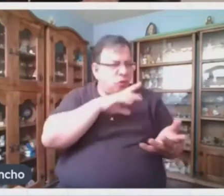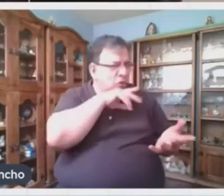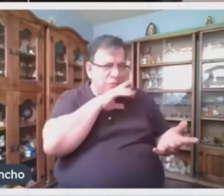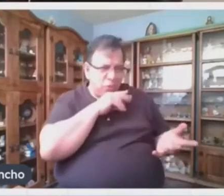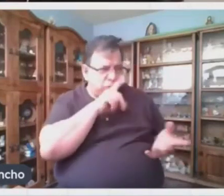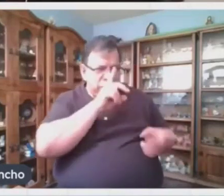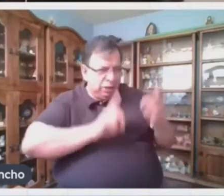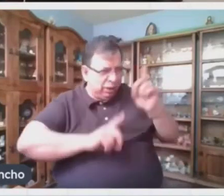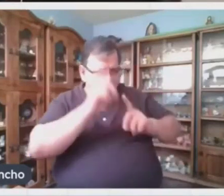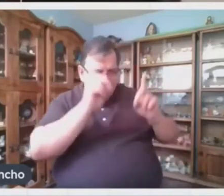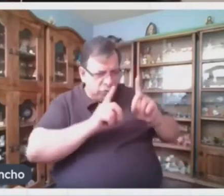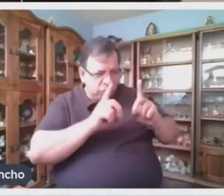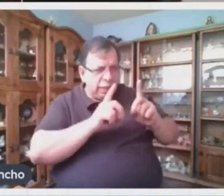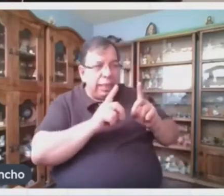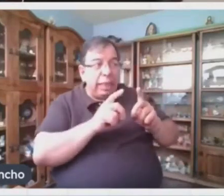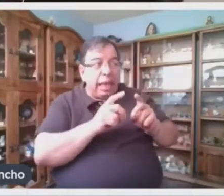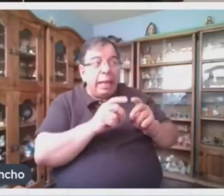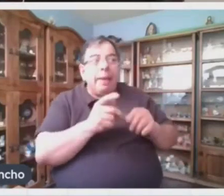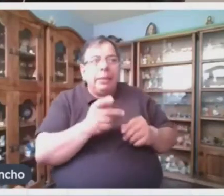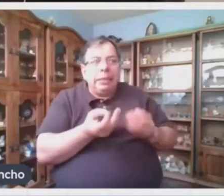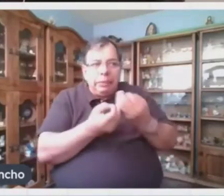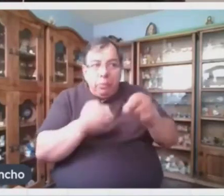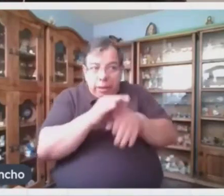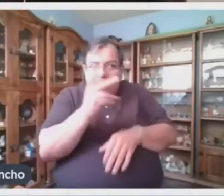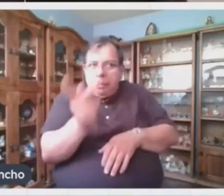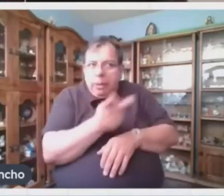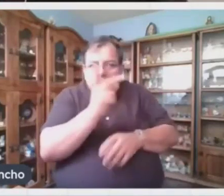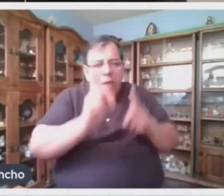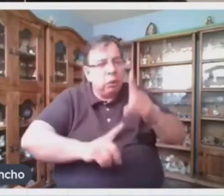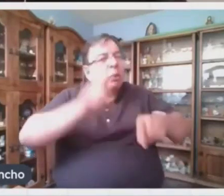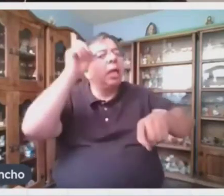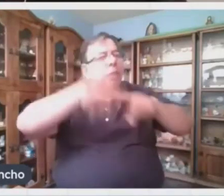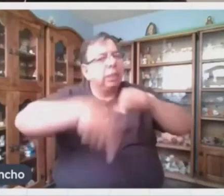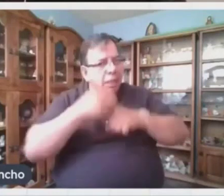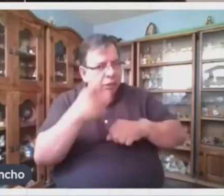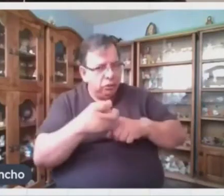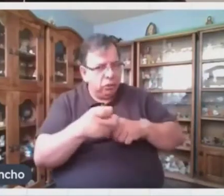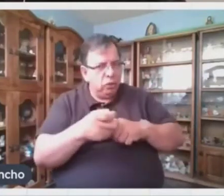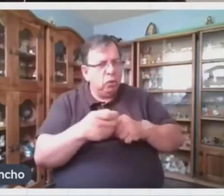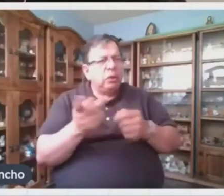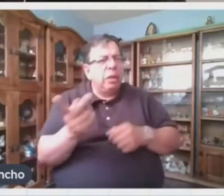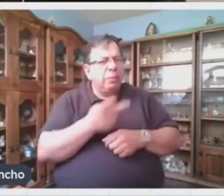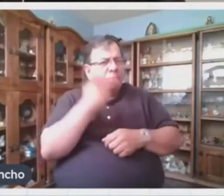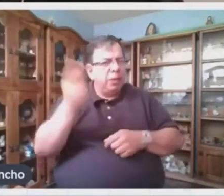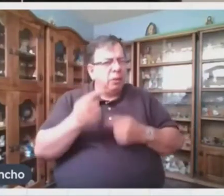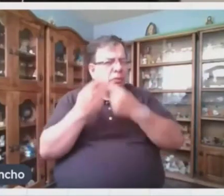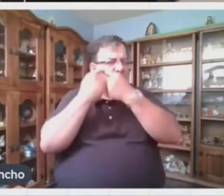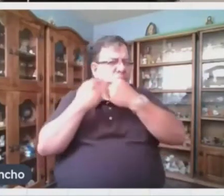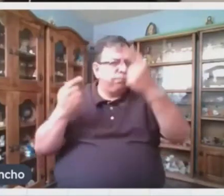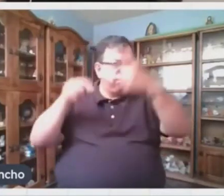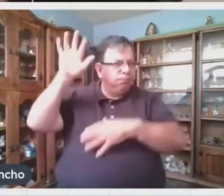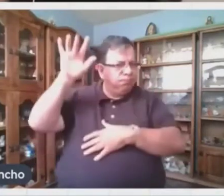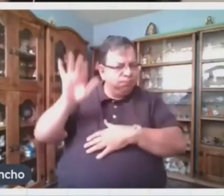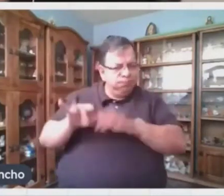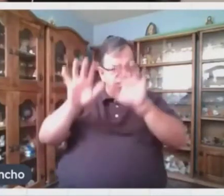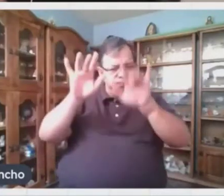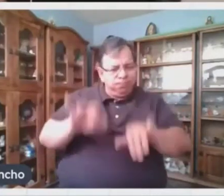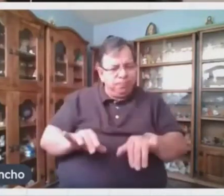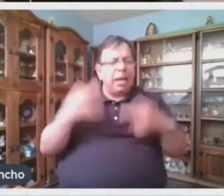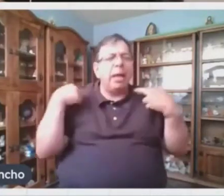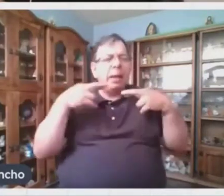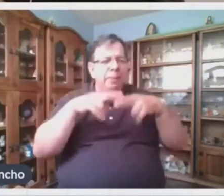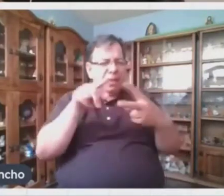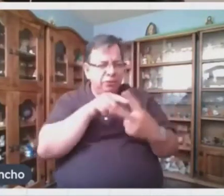importante es preguntar para que no se queden con ninguna duda. Escriban en el chat todas sus preguntas de español para que la maestra Teresa y el maestro Julio